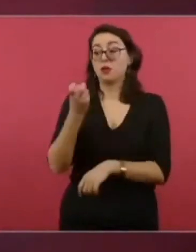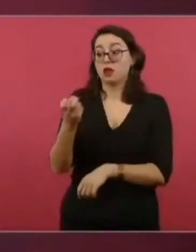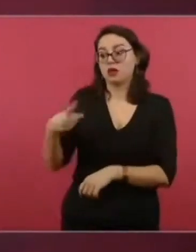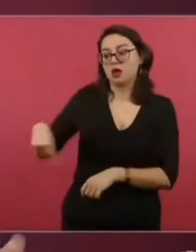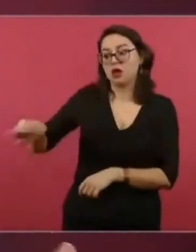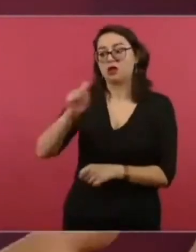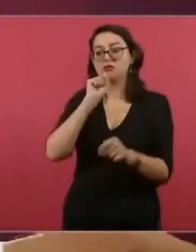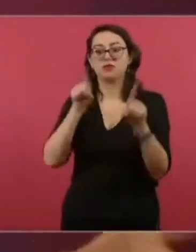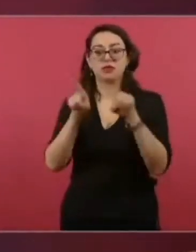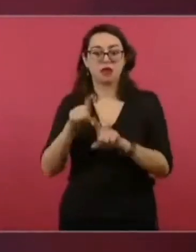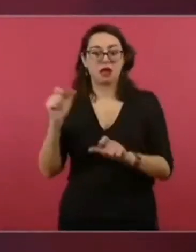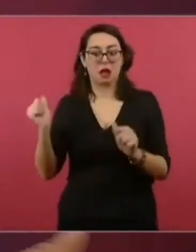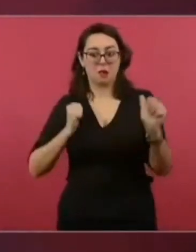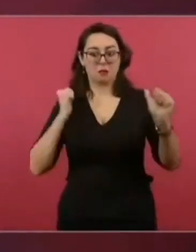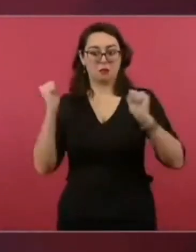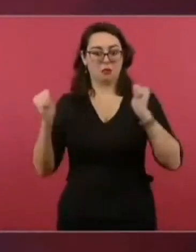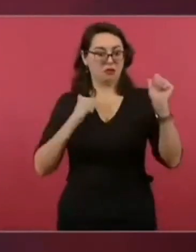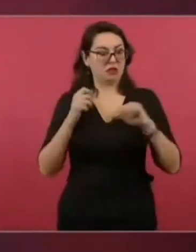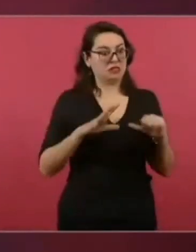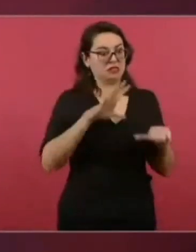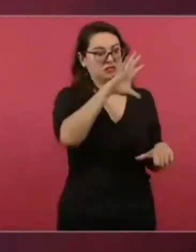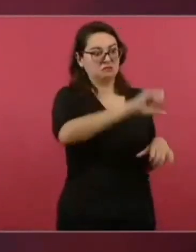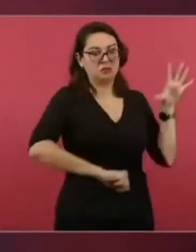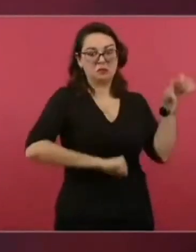que están cumpliendo con su deber.